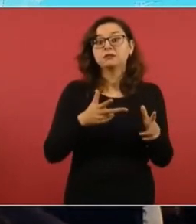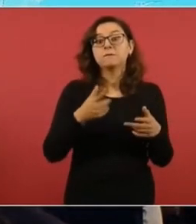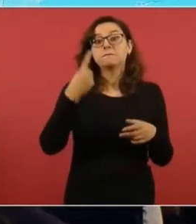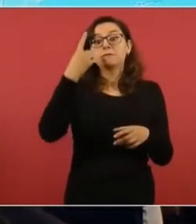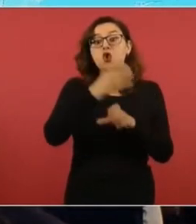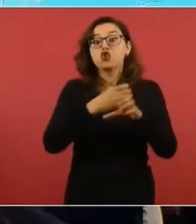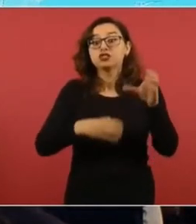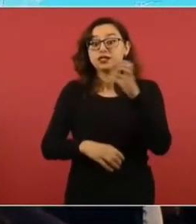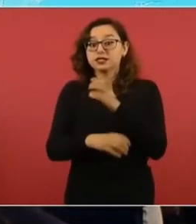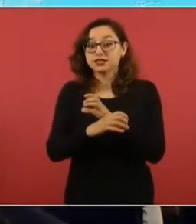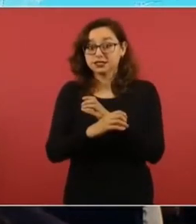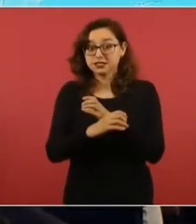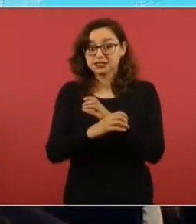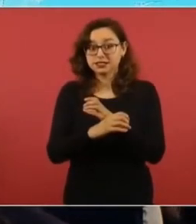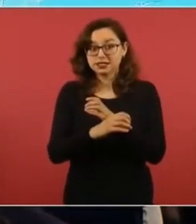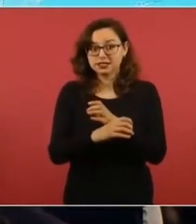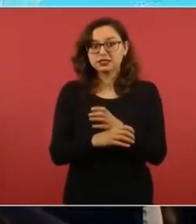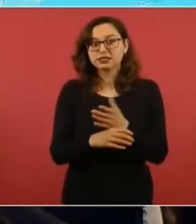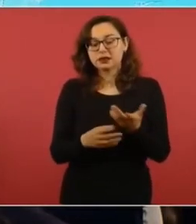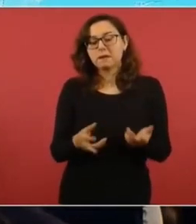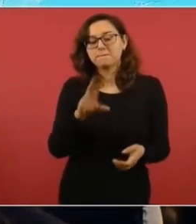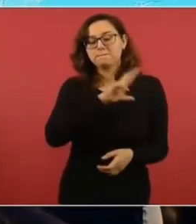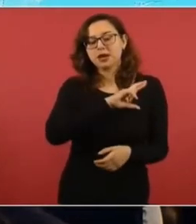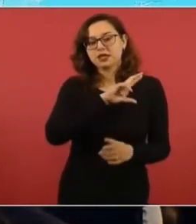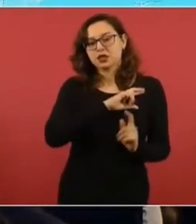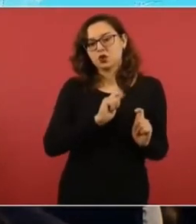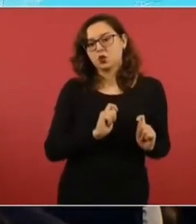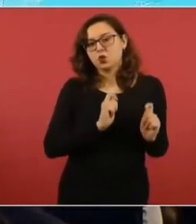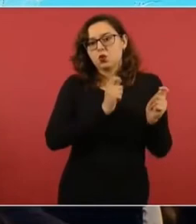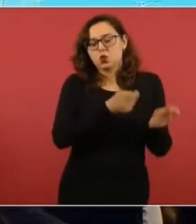está concesionado. Está de aquí.